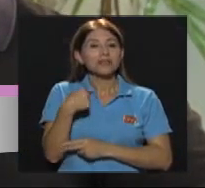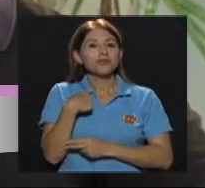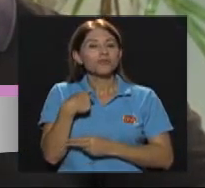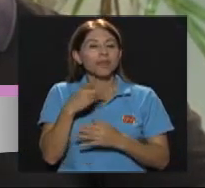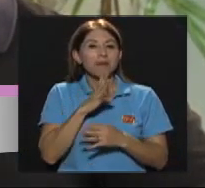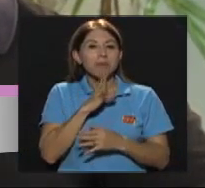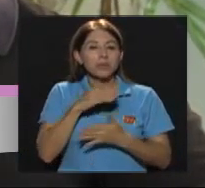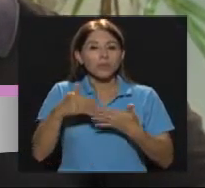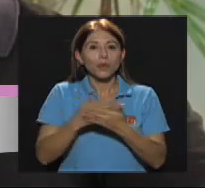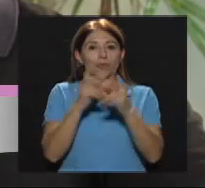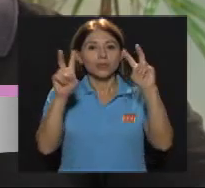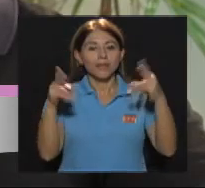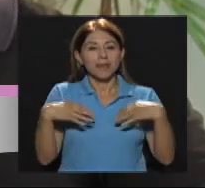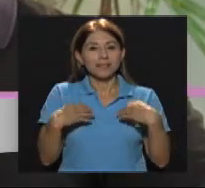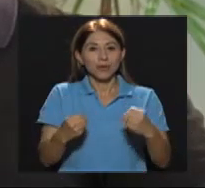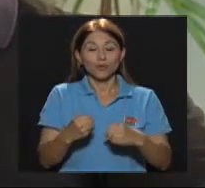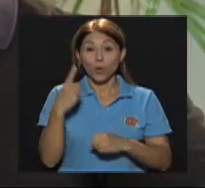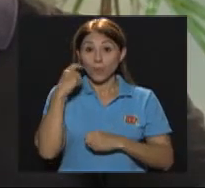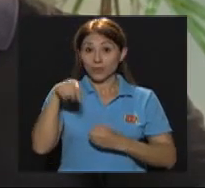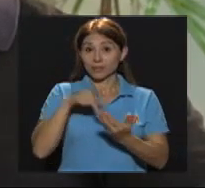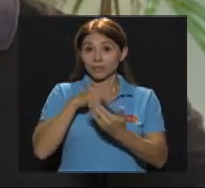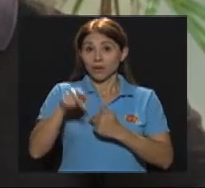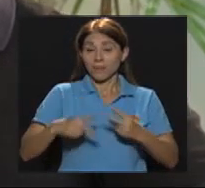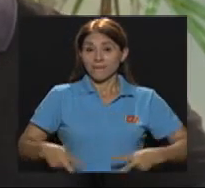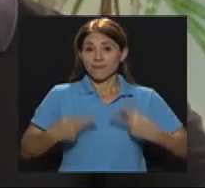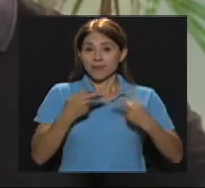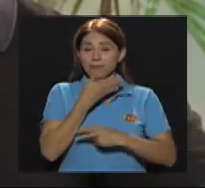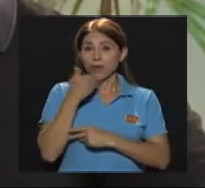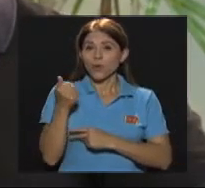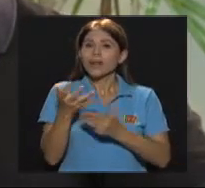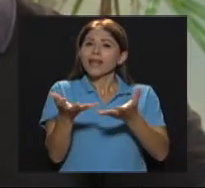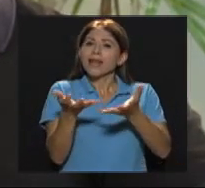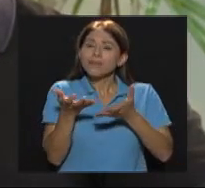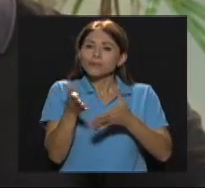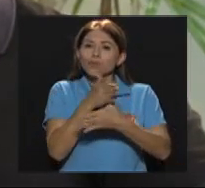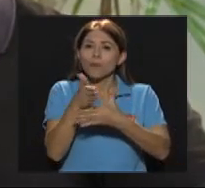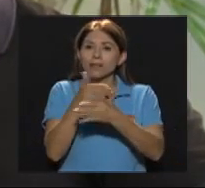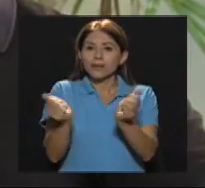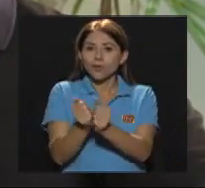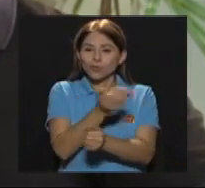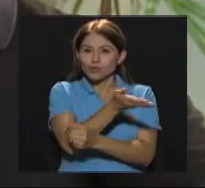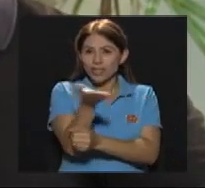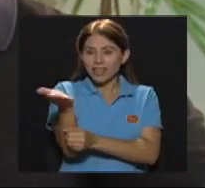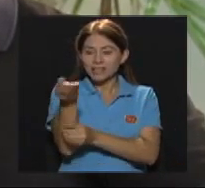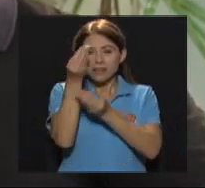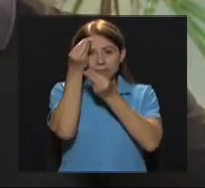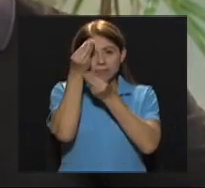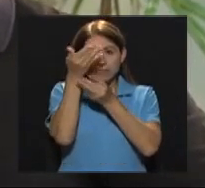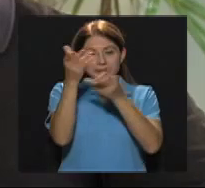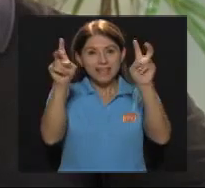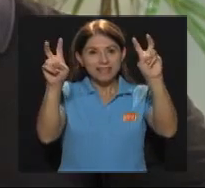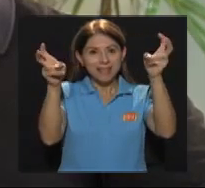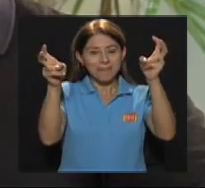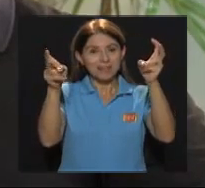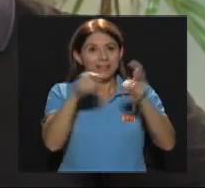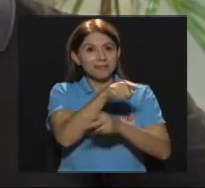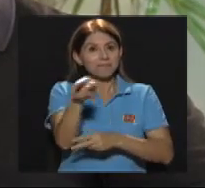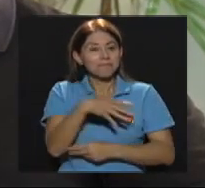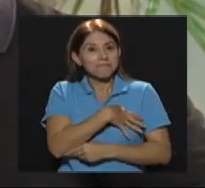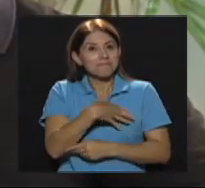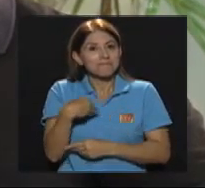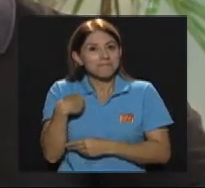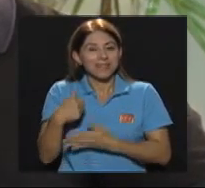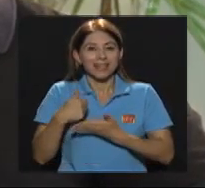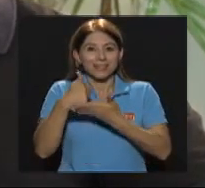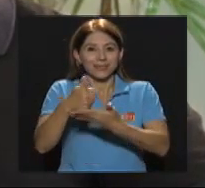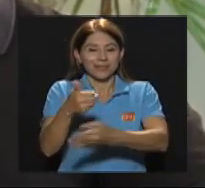un nuevo tema de salud Porque en vivir mejor queremos compartir con ustedes temas que sean del agrado Y